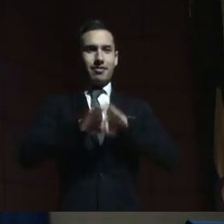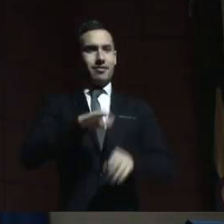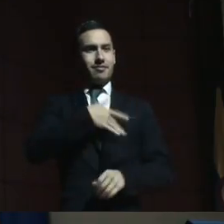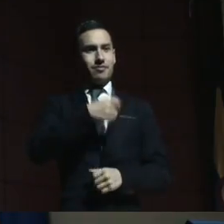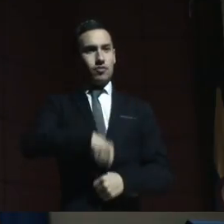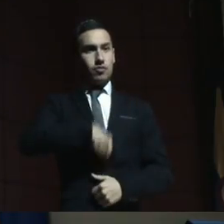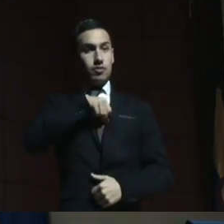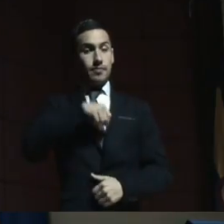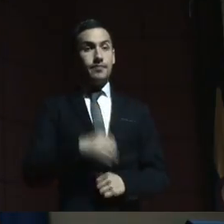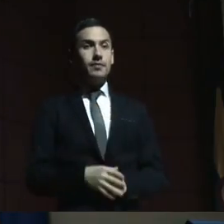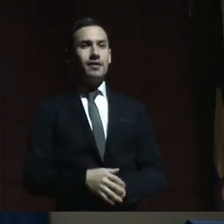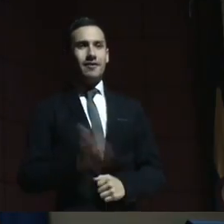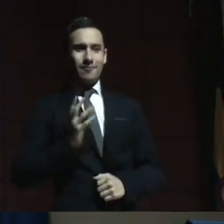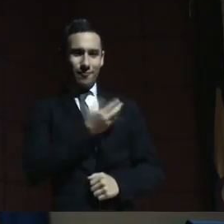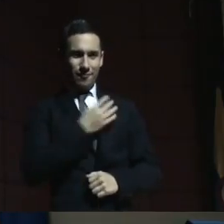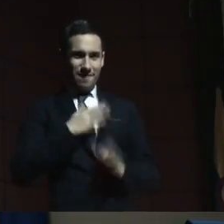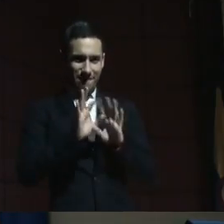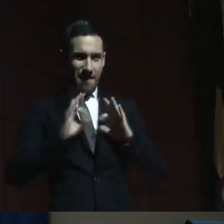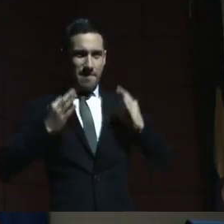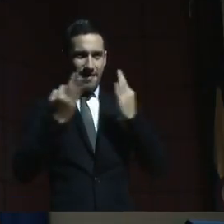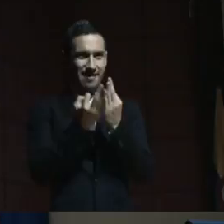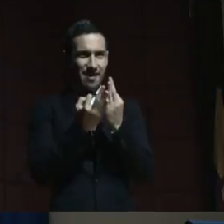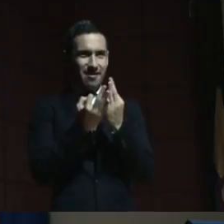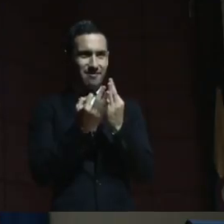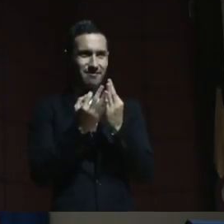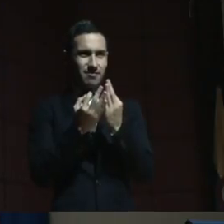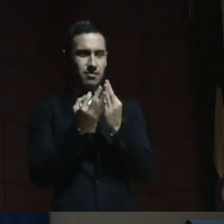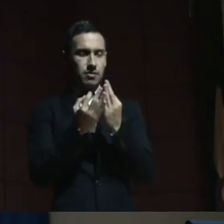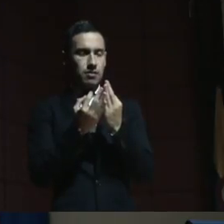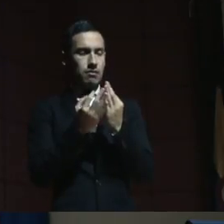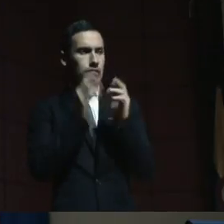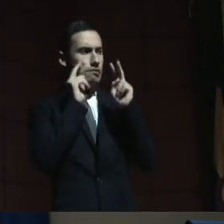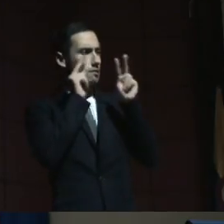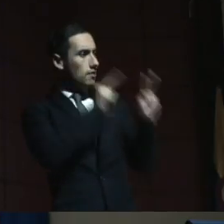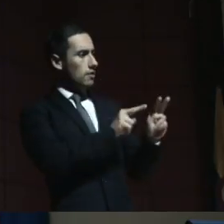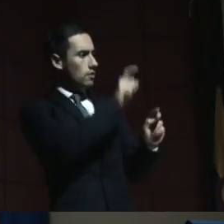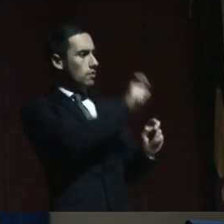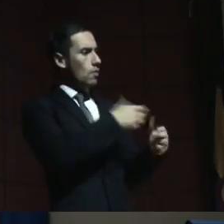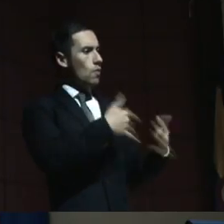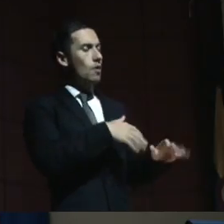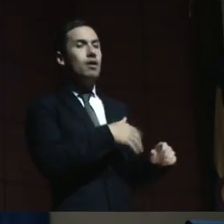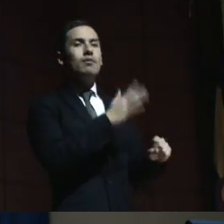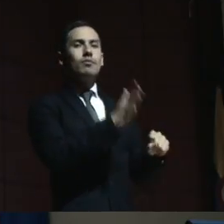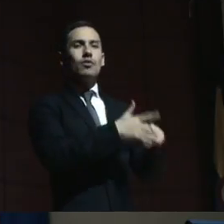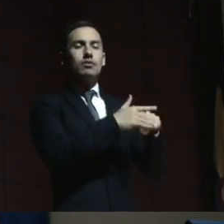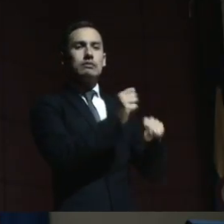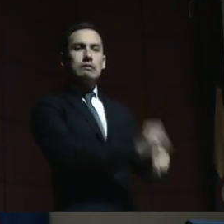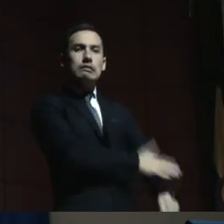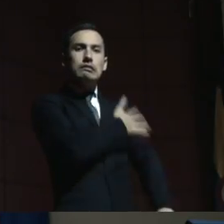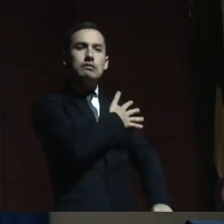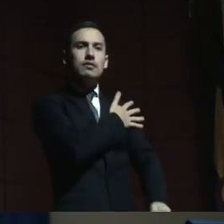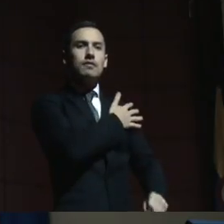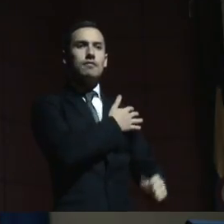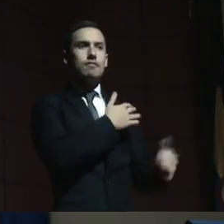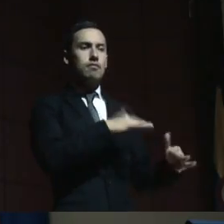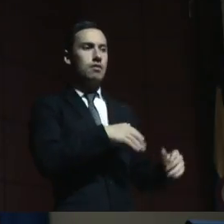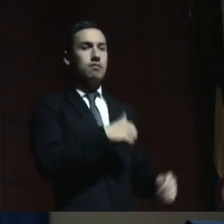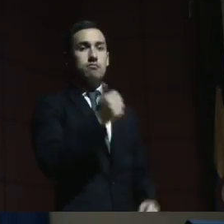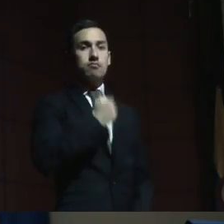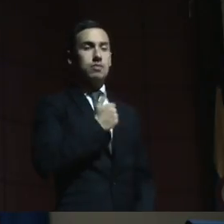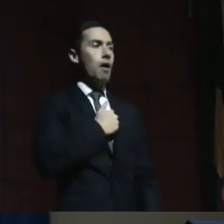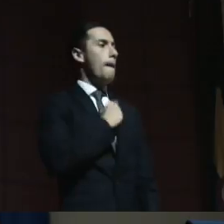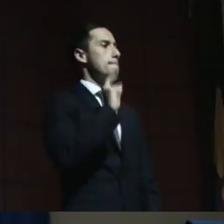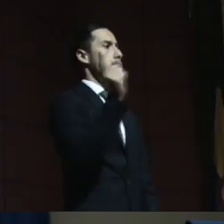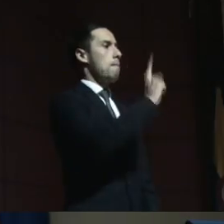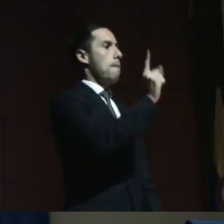para nosotros como familias, es una motivación muy alta. Él se desplaza solo